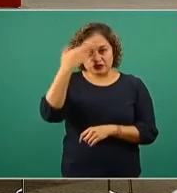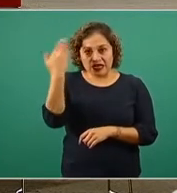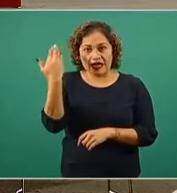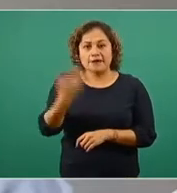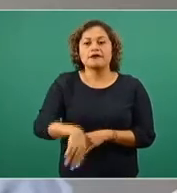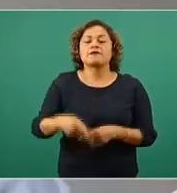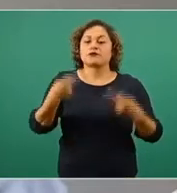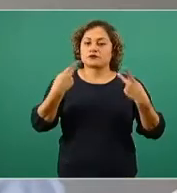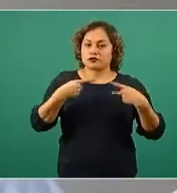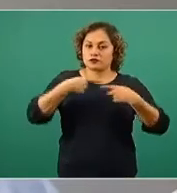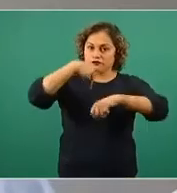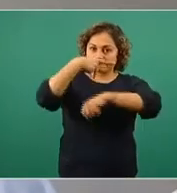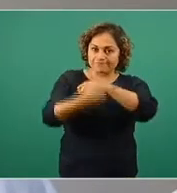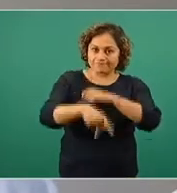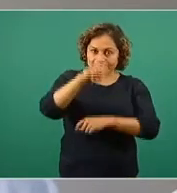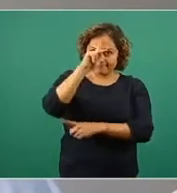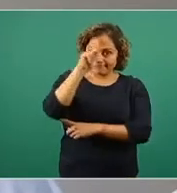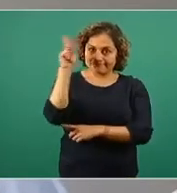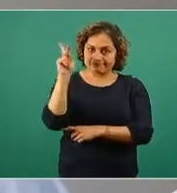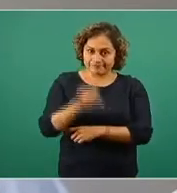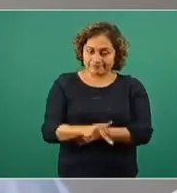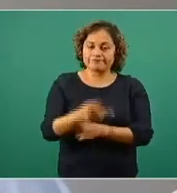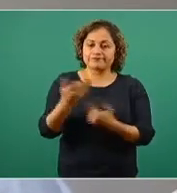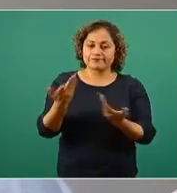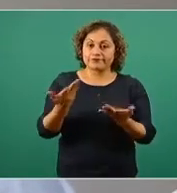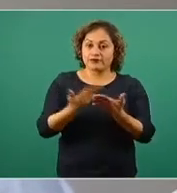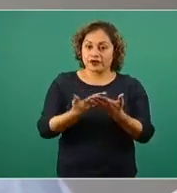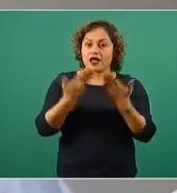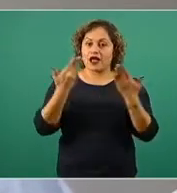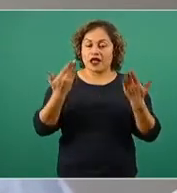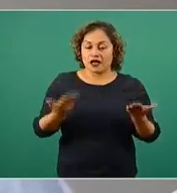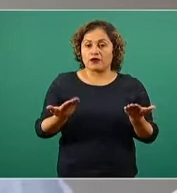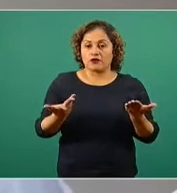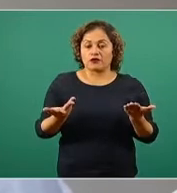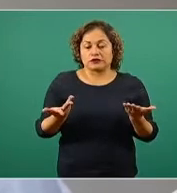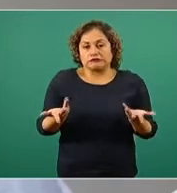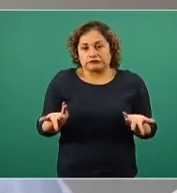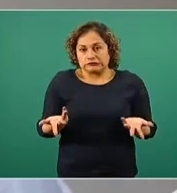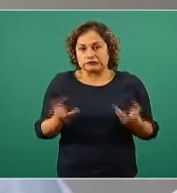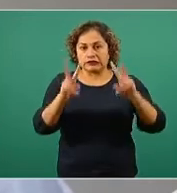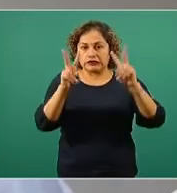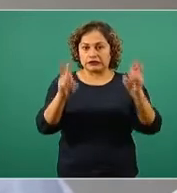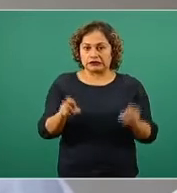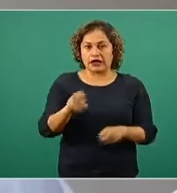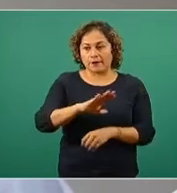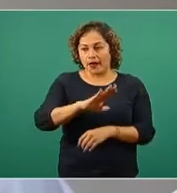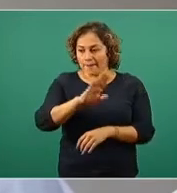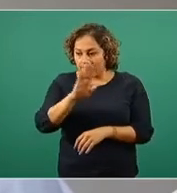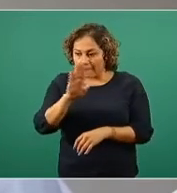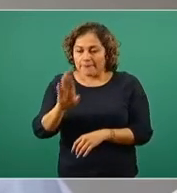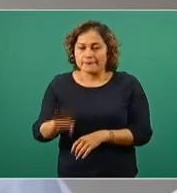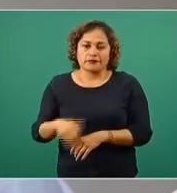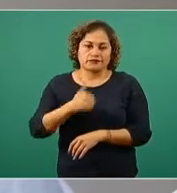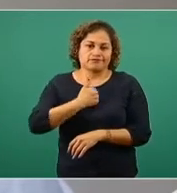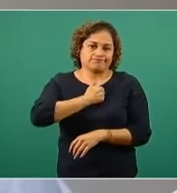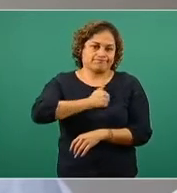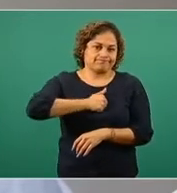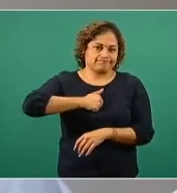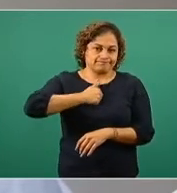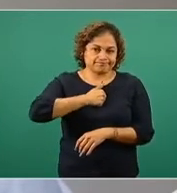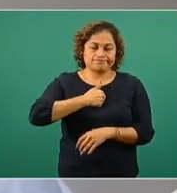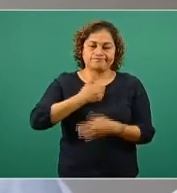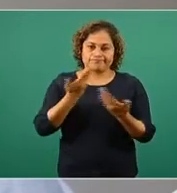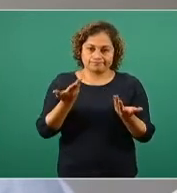con este desenlace tan lamentable que ocurre y se produce a través de las complicaciones de la COVID